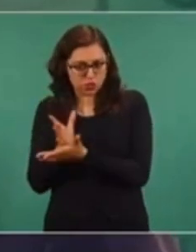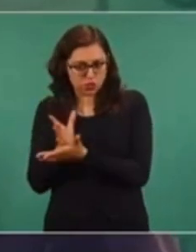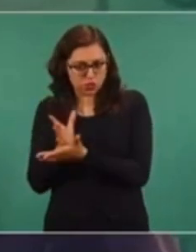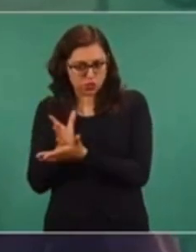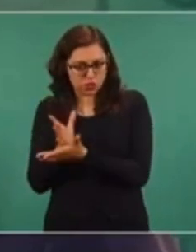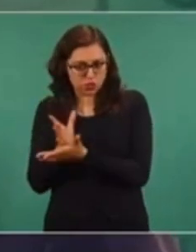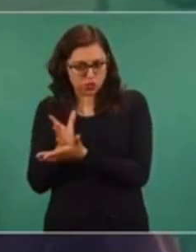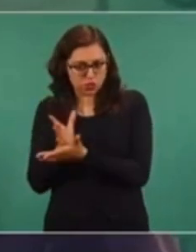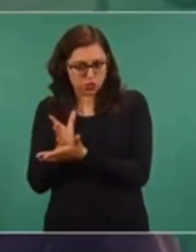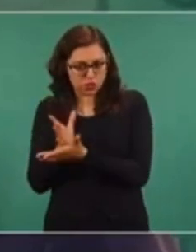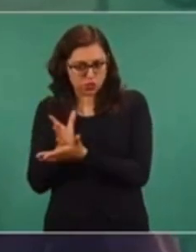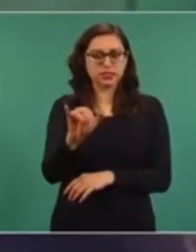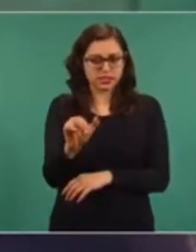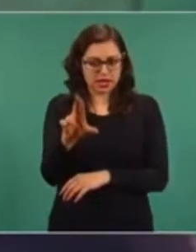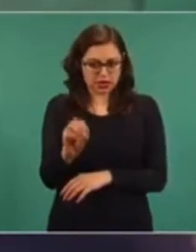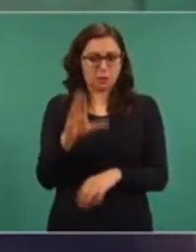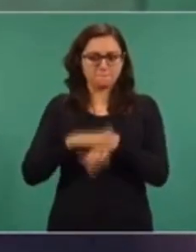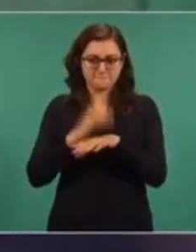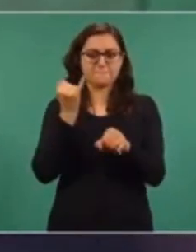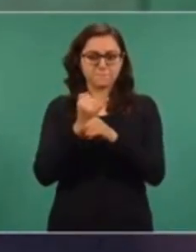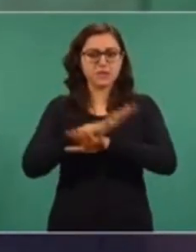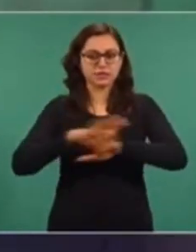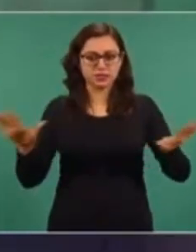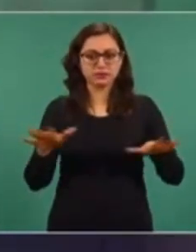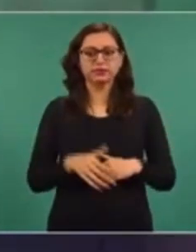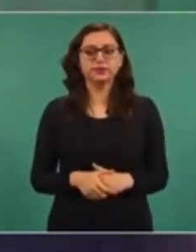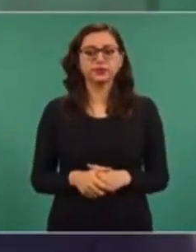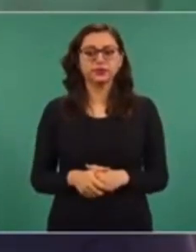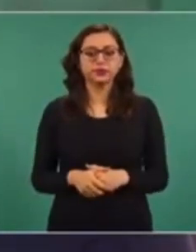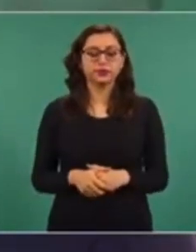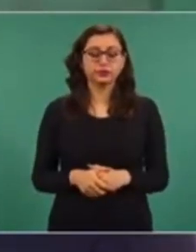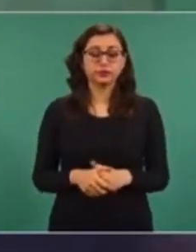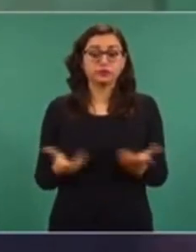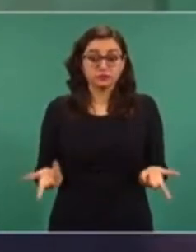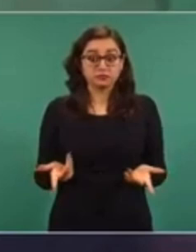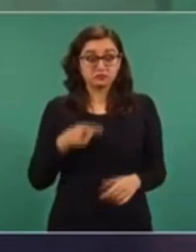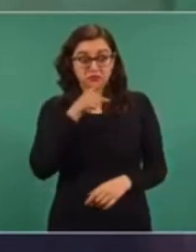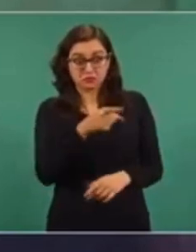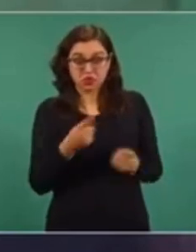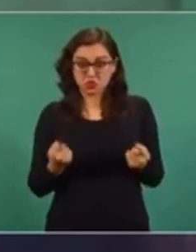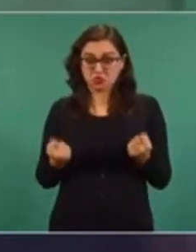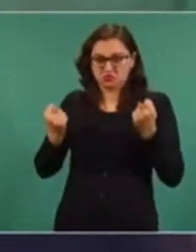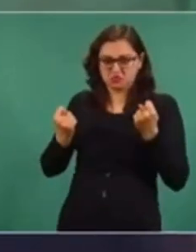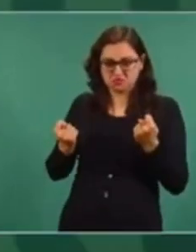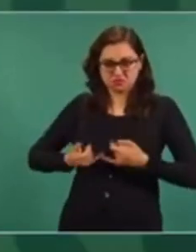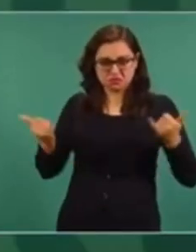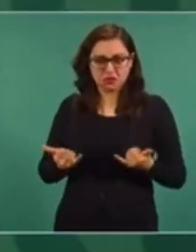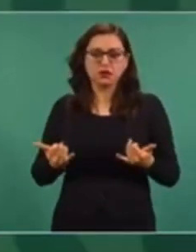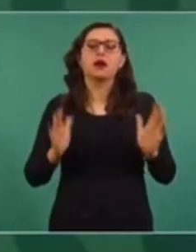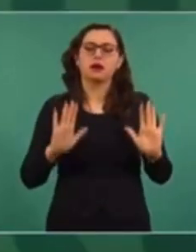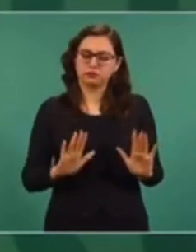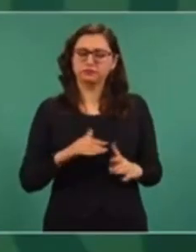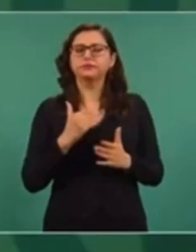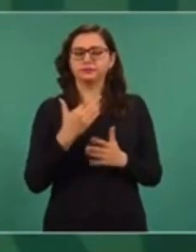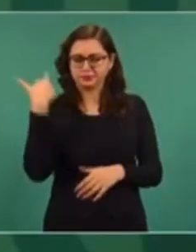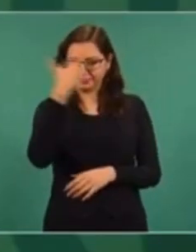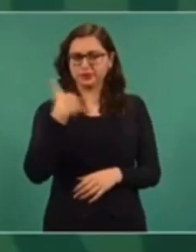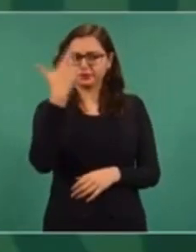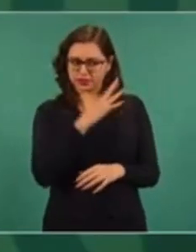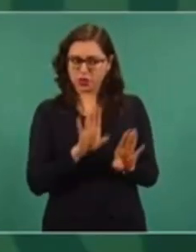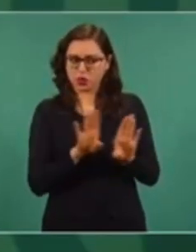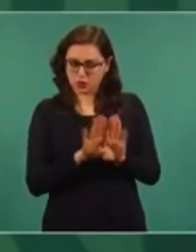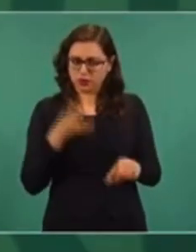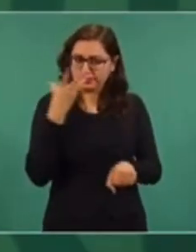Ricardo va a informar y se van a aplicar medidas, y esto es como tú lo planteas, para garantizar el